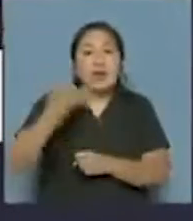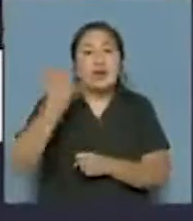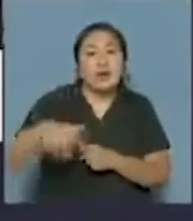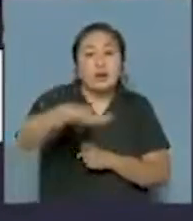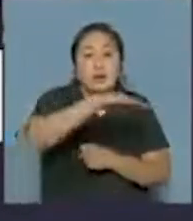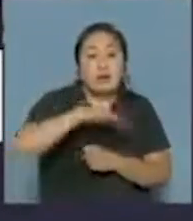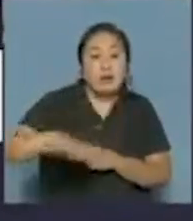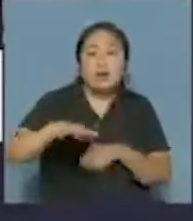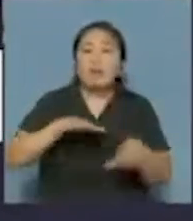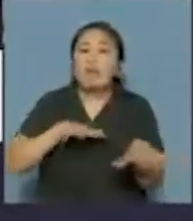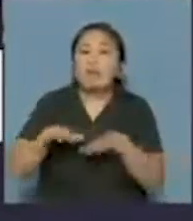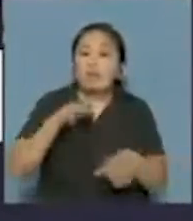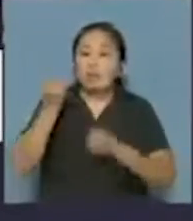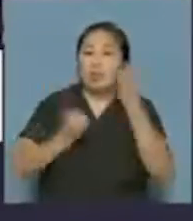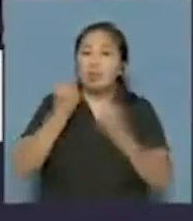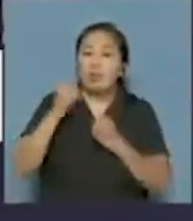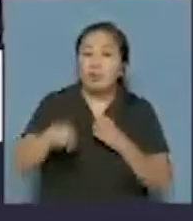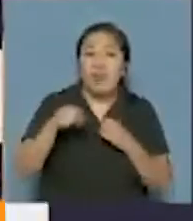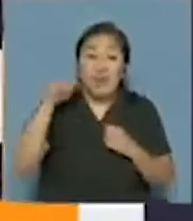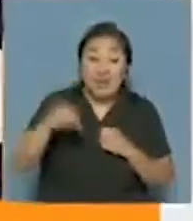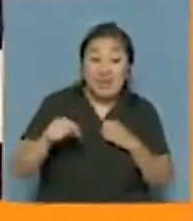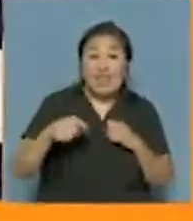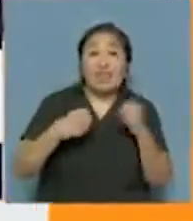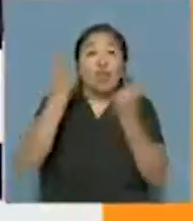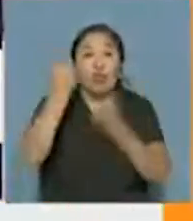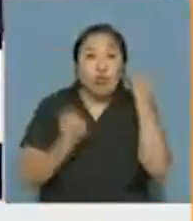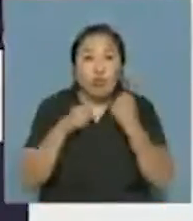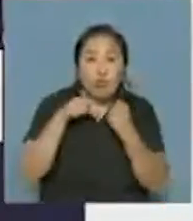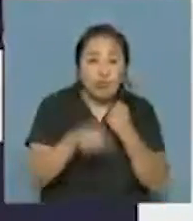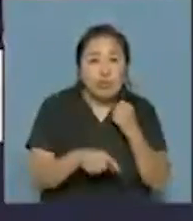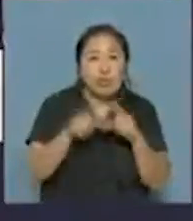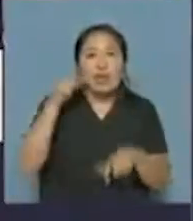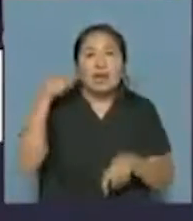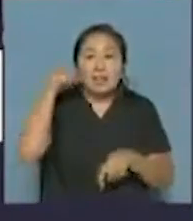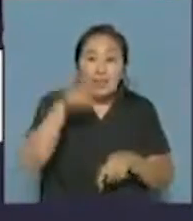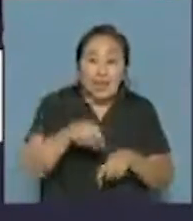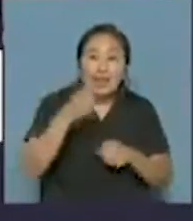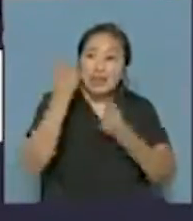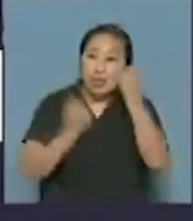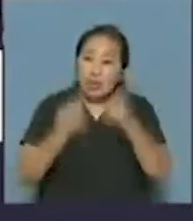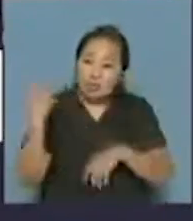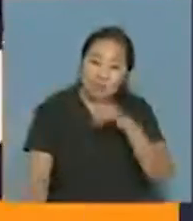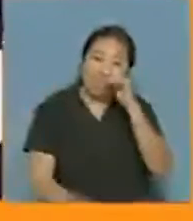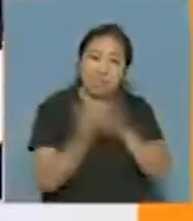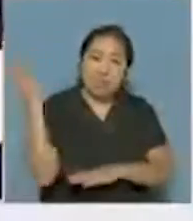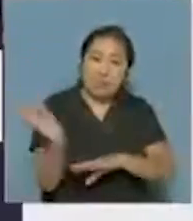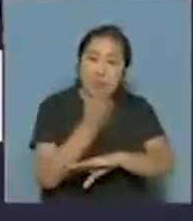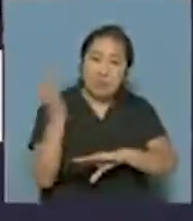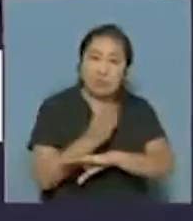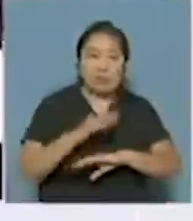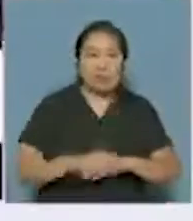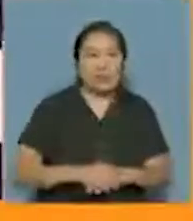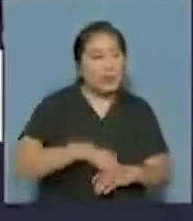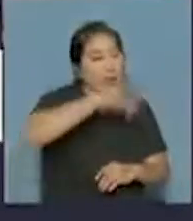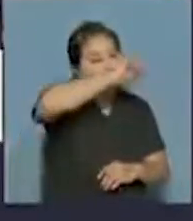el sector, este movimiento económico-social, esa economía, esa generación de esa economía que produce la actividad. Las